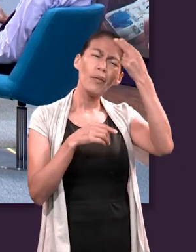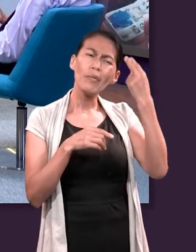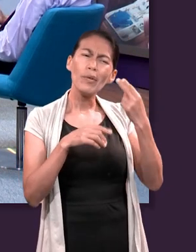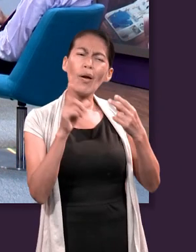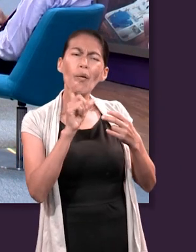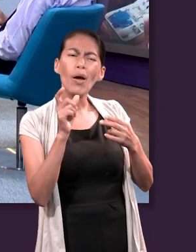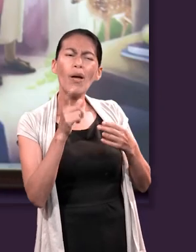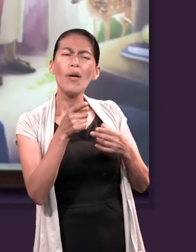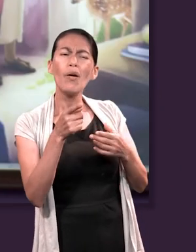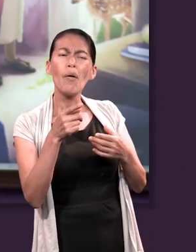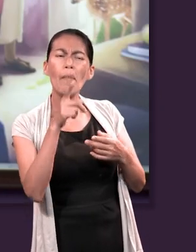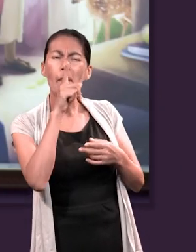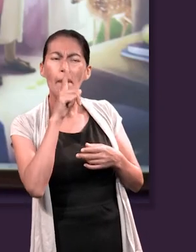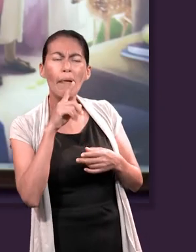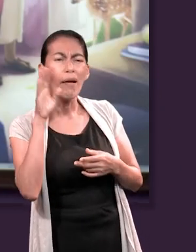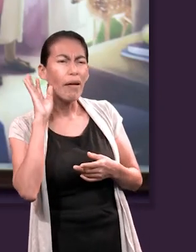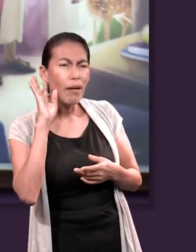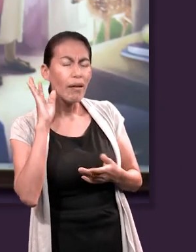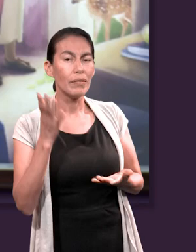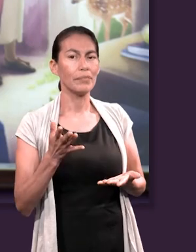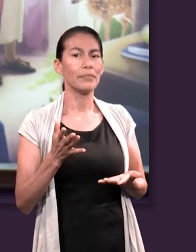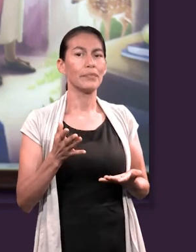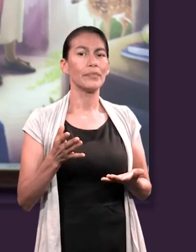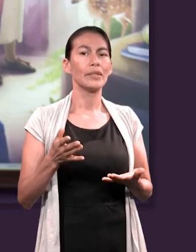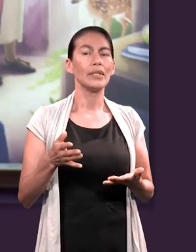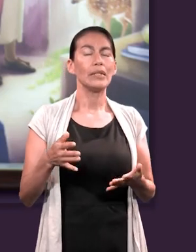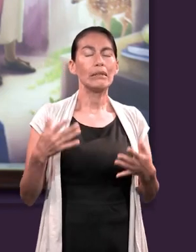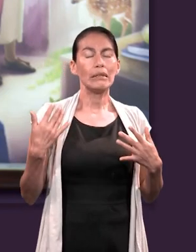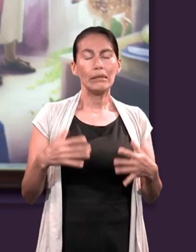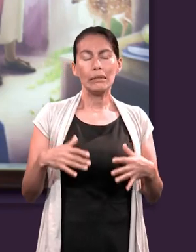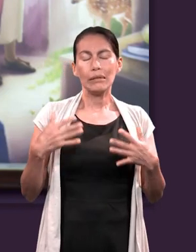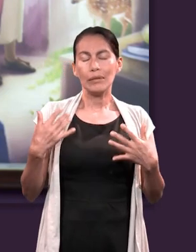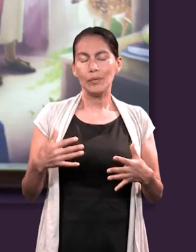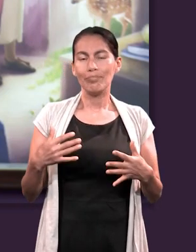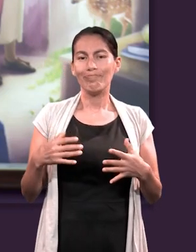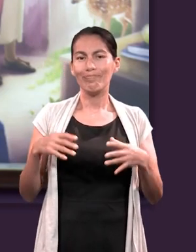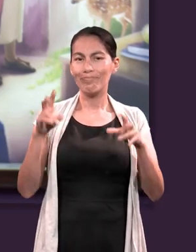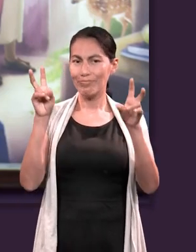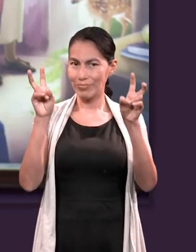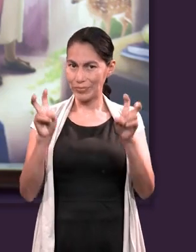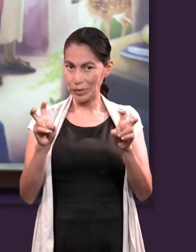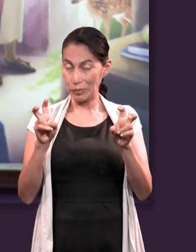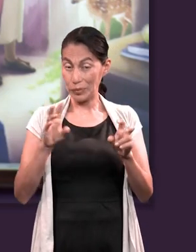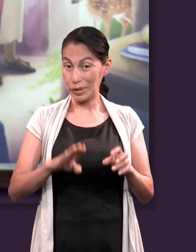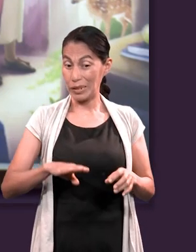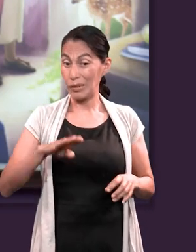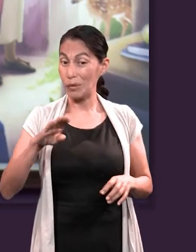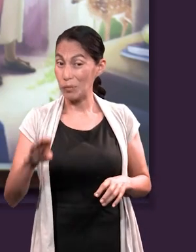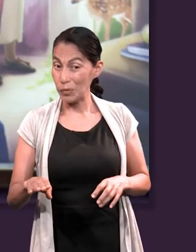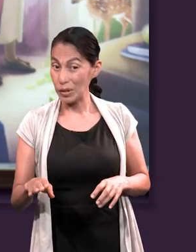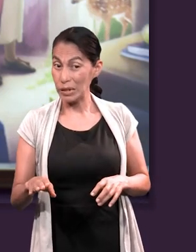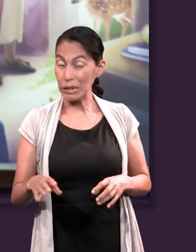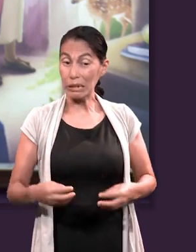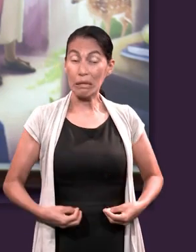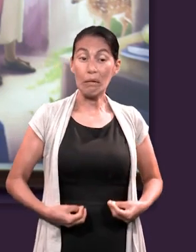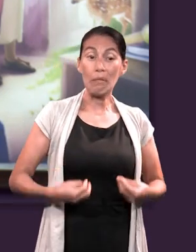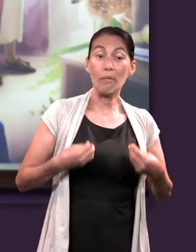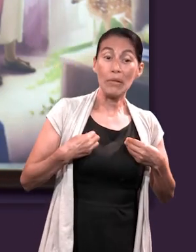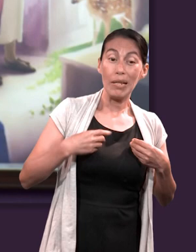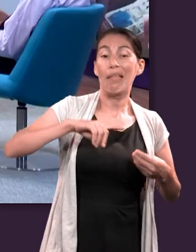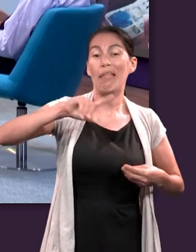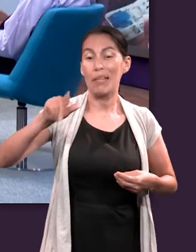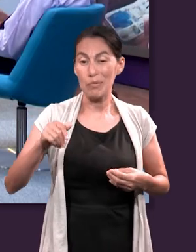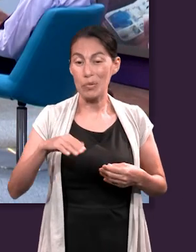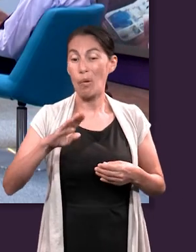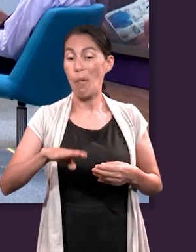mentira? Ciprián, este tema acerca de los aspectos de la muerte y si hay vida